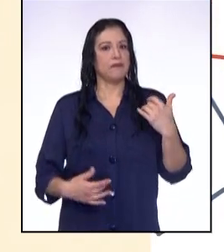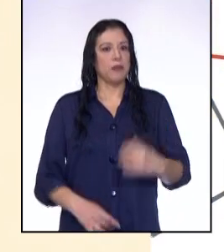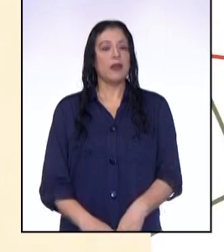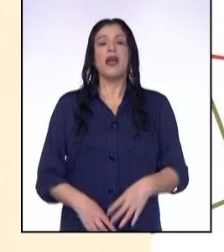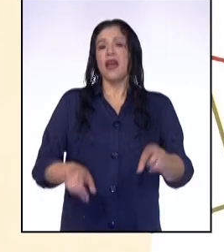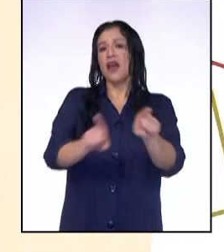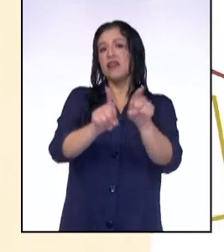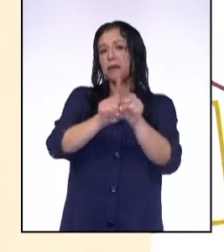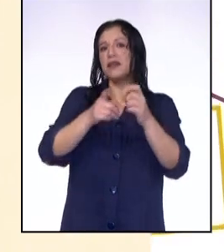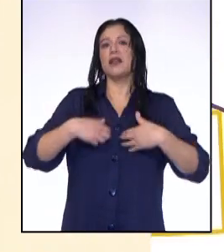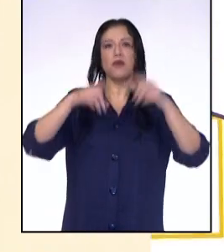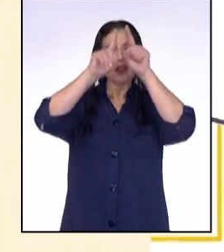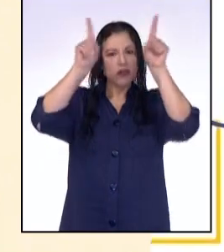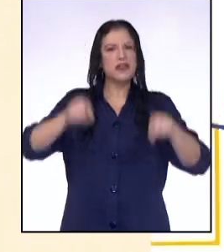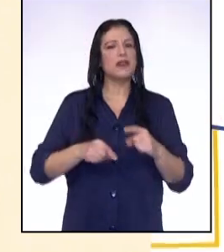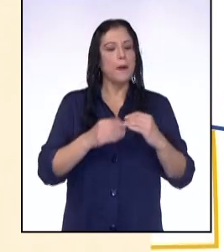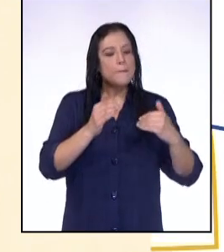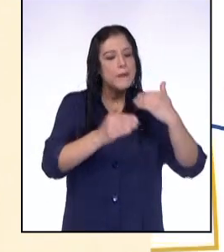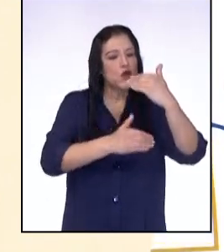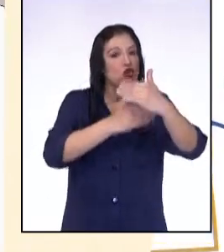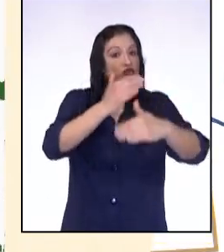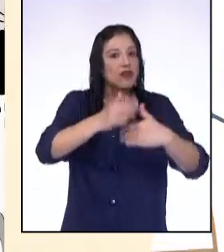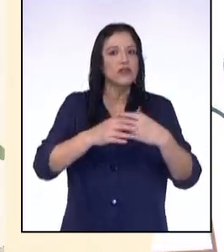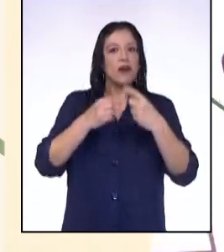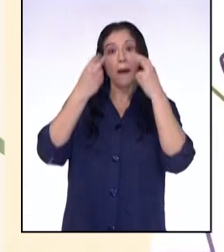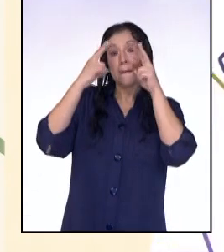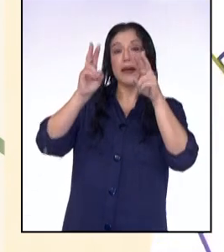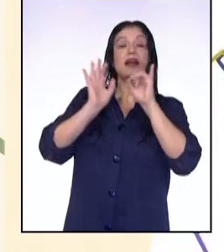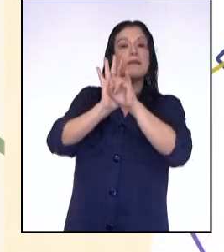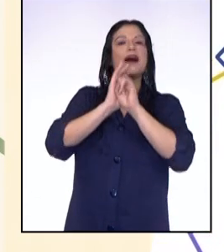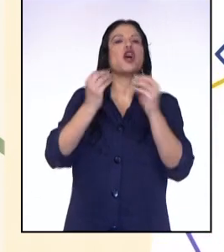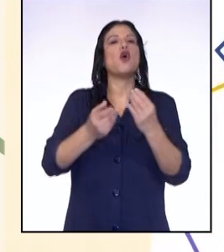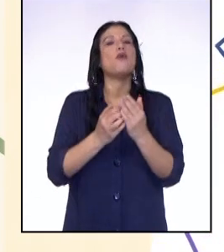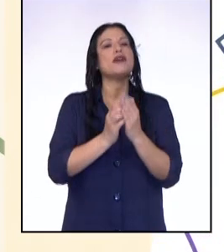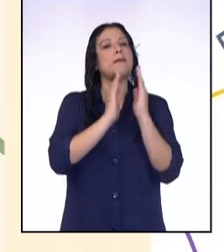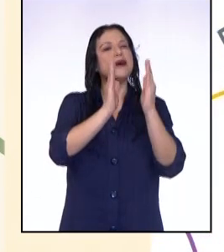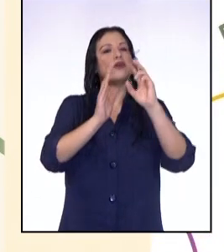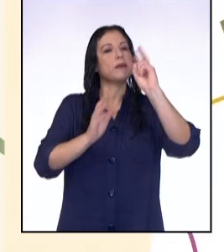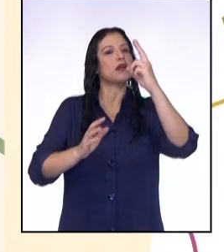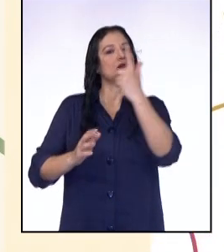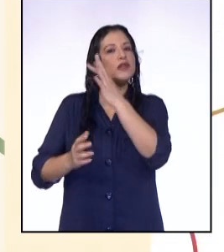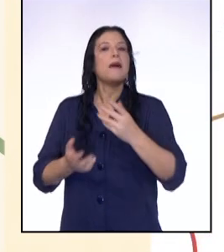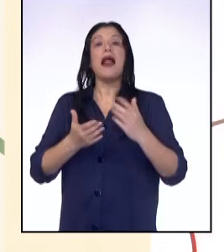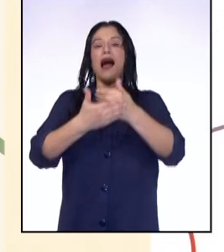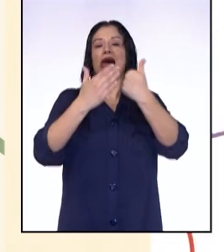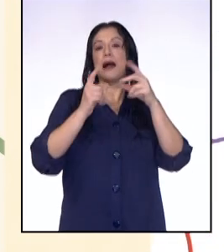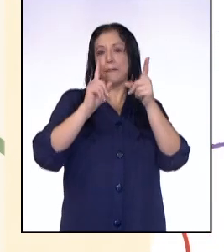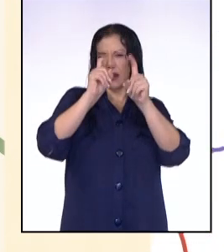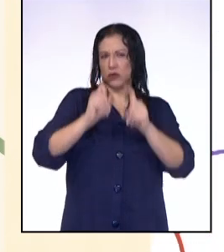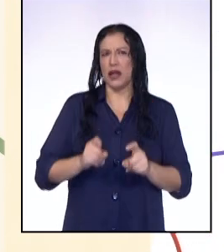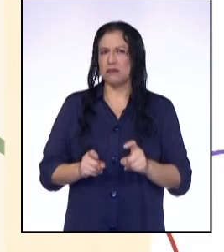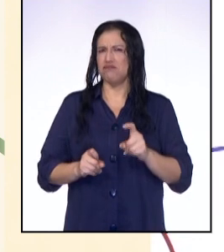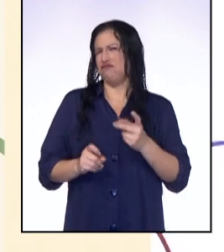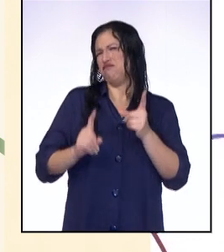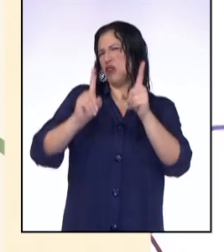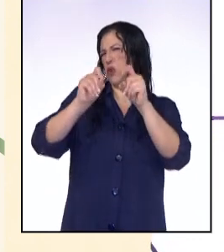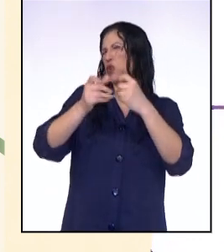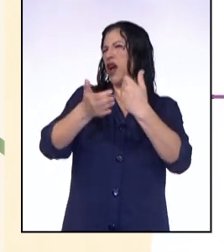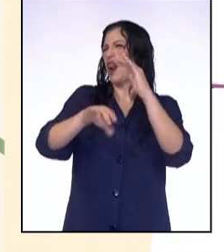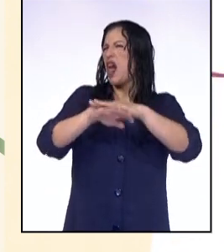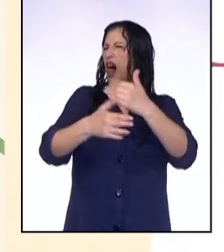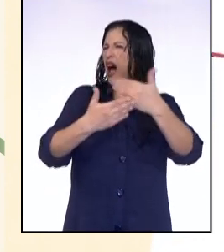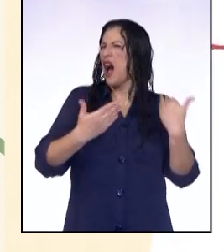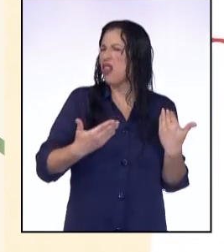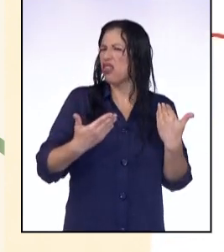También tenemos la infografía de proceso. En la imagen están los pasos del proceso para la consulta previa. ¿Consulta previa? ¿Qué es esto,